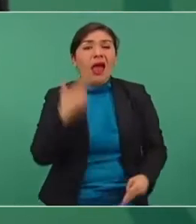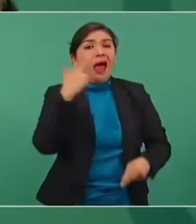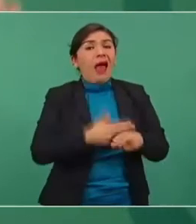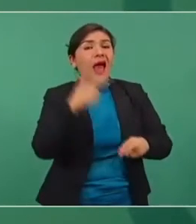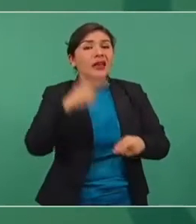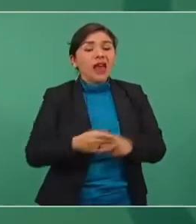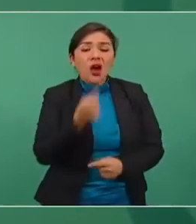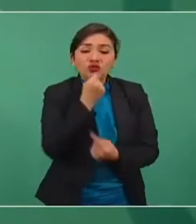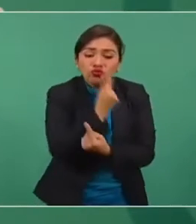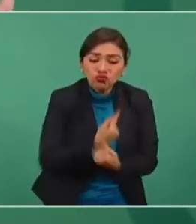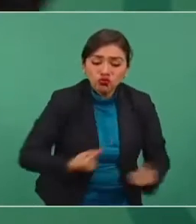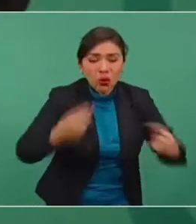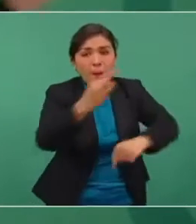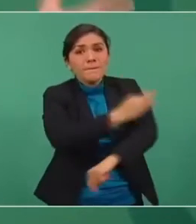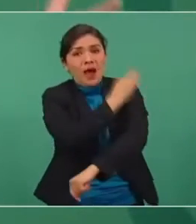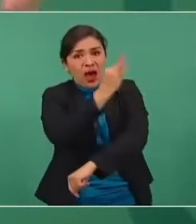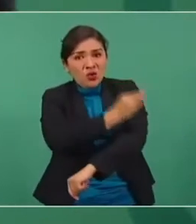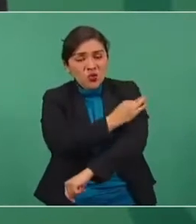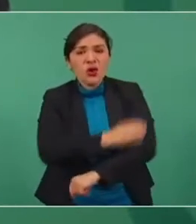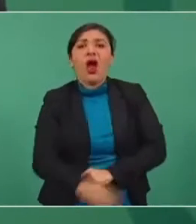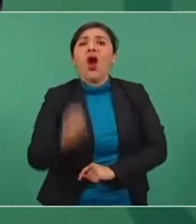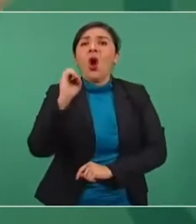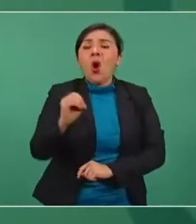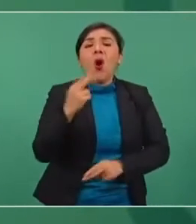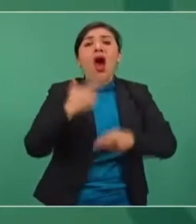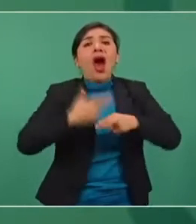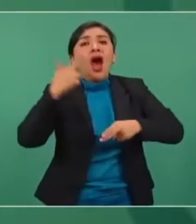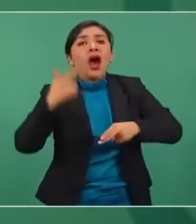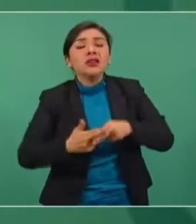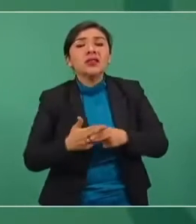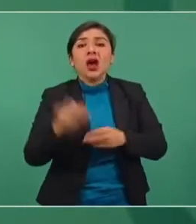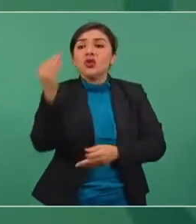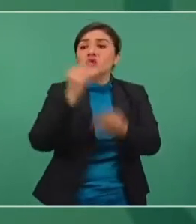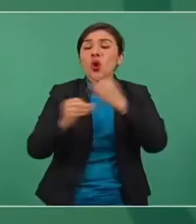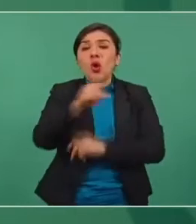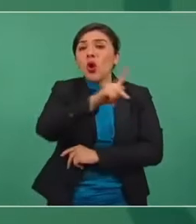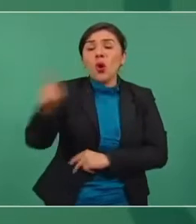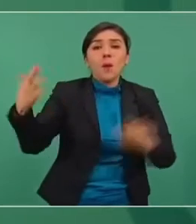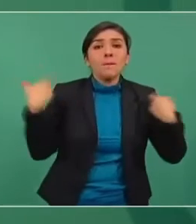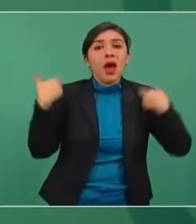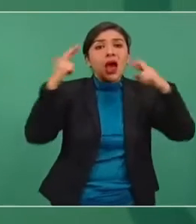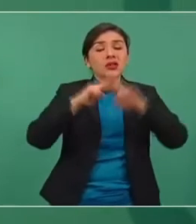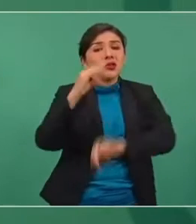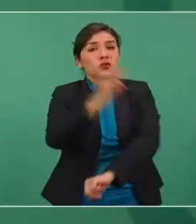vacunados todos los niños, hasta que no estén vacunados todos los maestros.